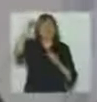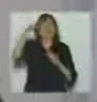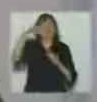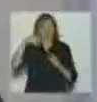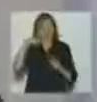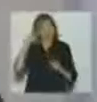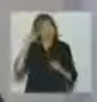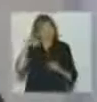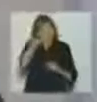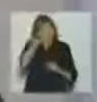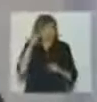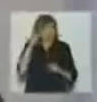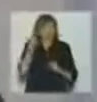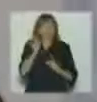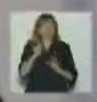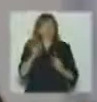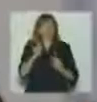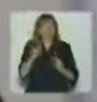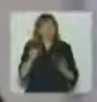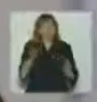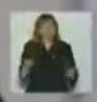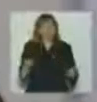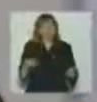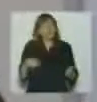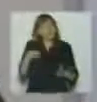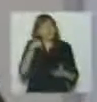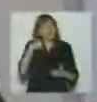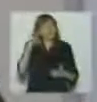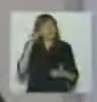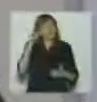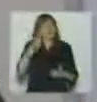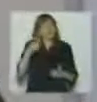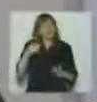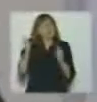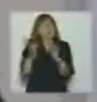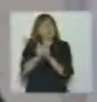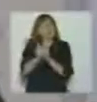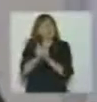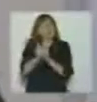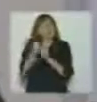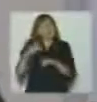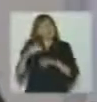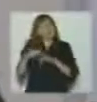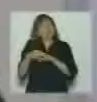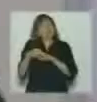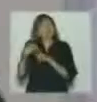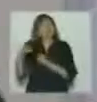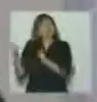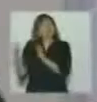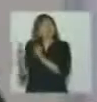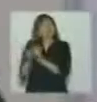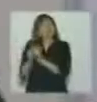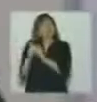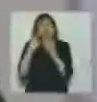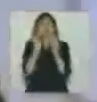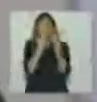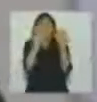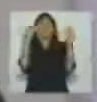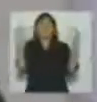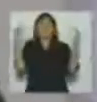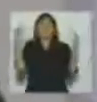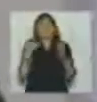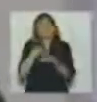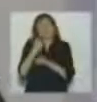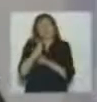no lo crean cuando hablábamos porque cuando hablábamos los dos ante auditorios o ante actos obviamente uno